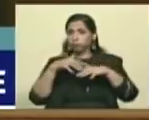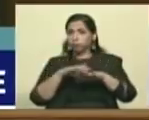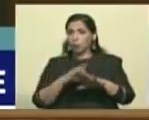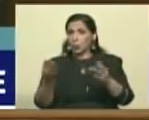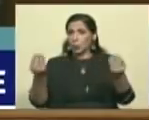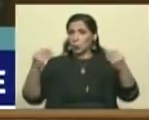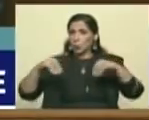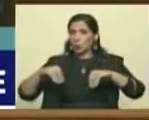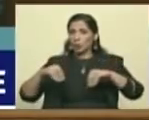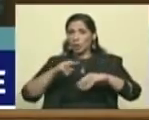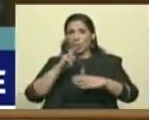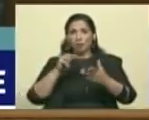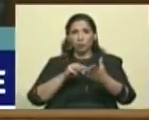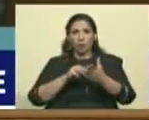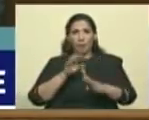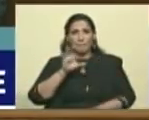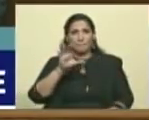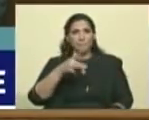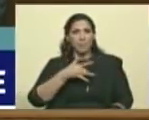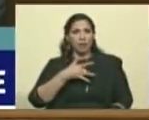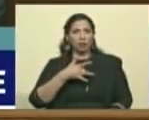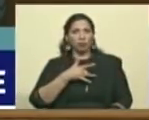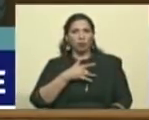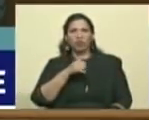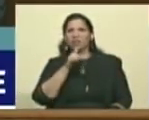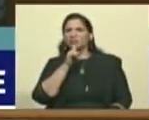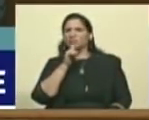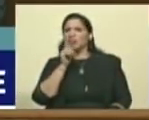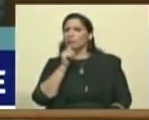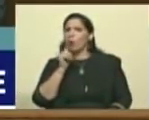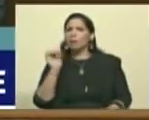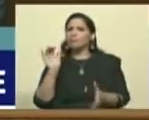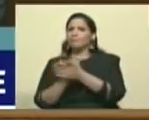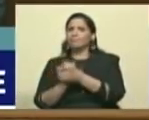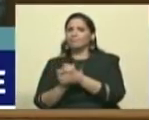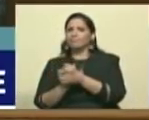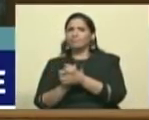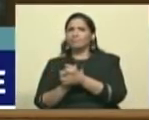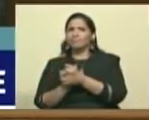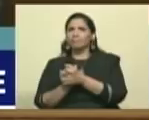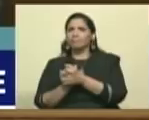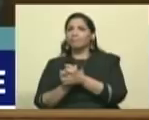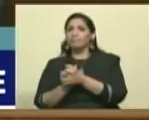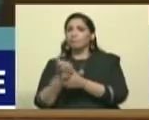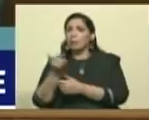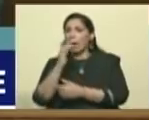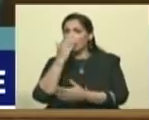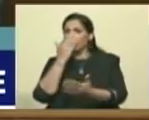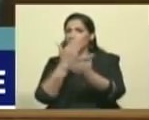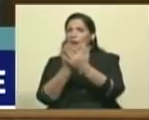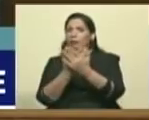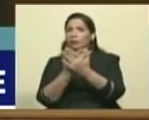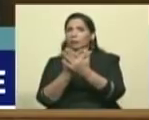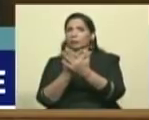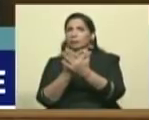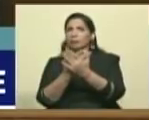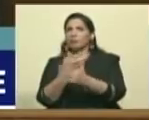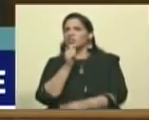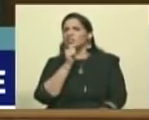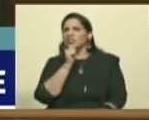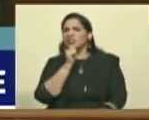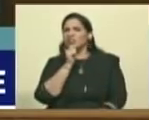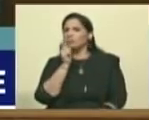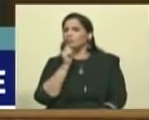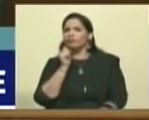de los patriotas al menos, quién es el enemigo que tenemos al frente. El enemigo es el